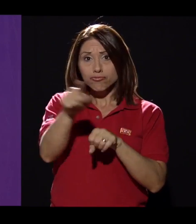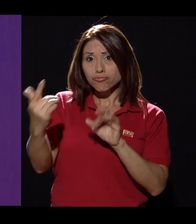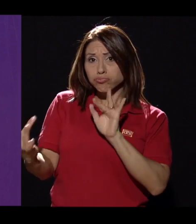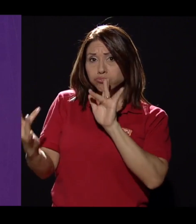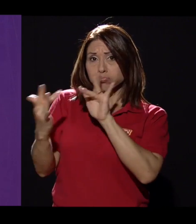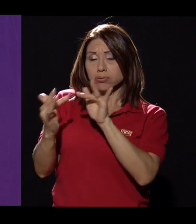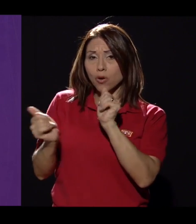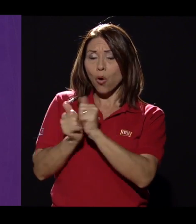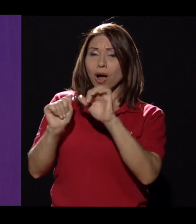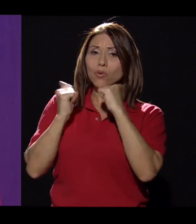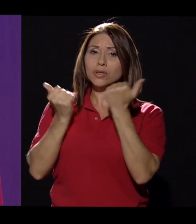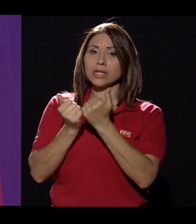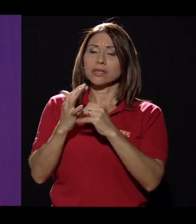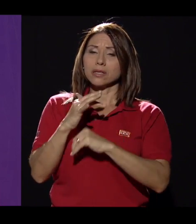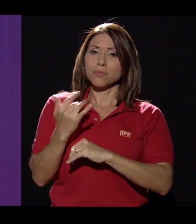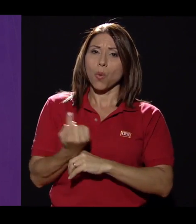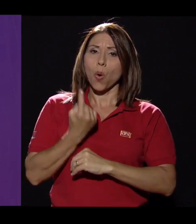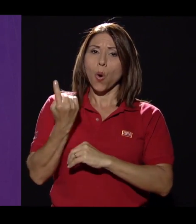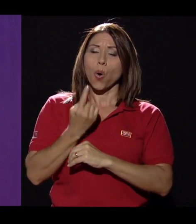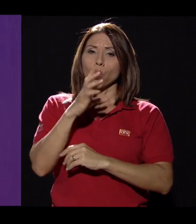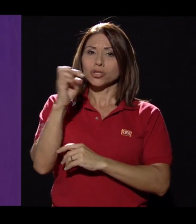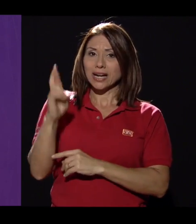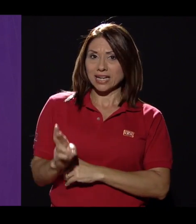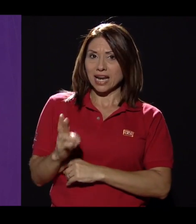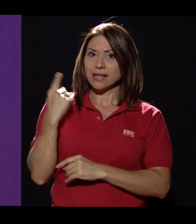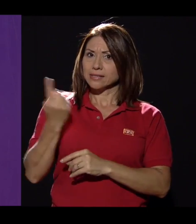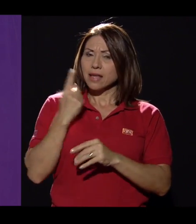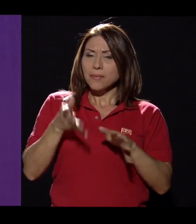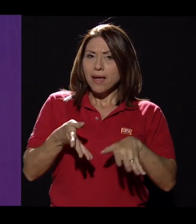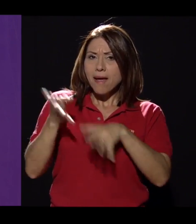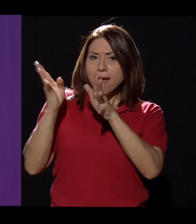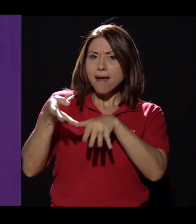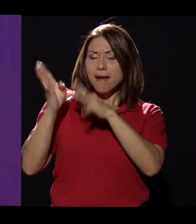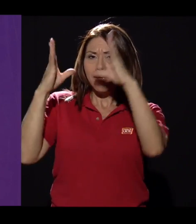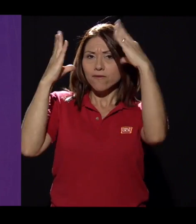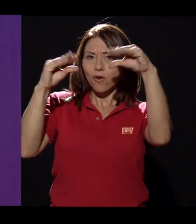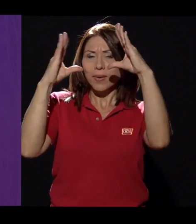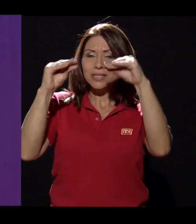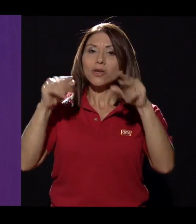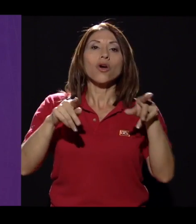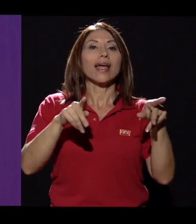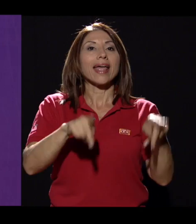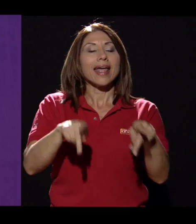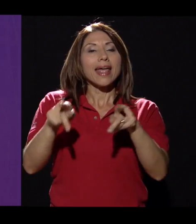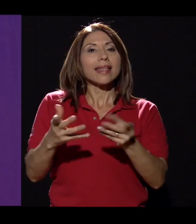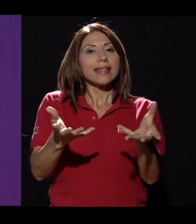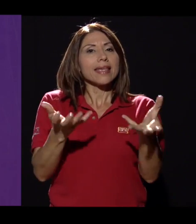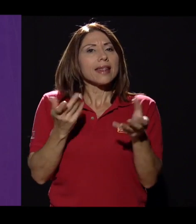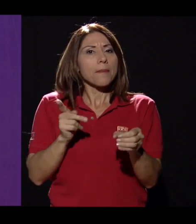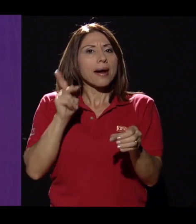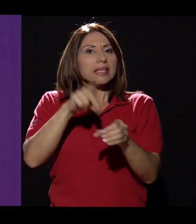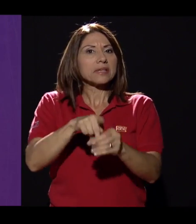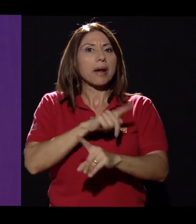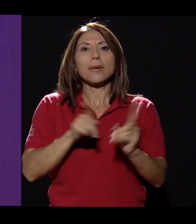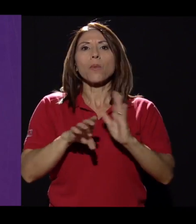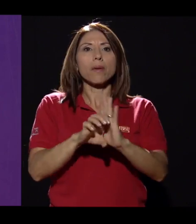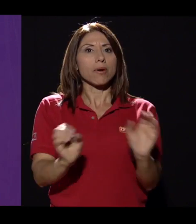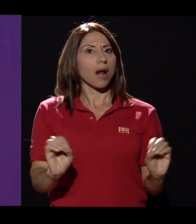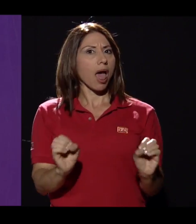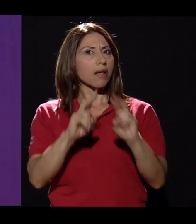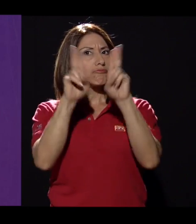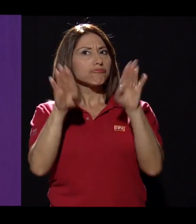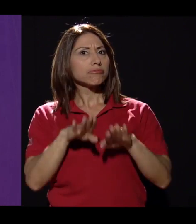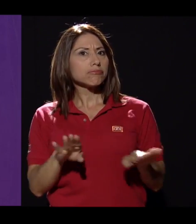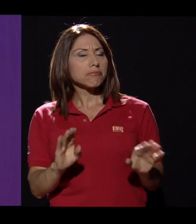Costa Rica en Facebook, que ahí la asociación constantemente está publicando información, gente que quiera participar y que de repente no tenga